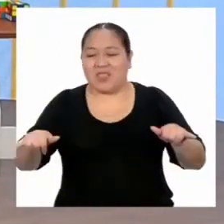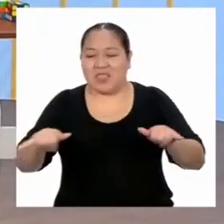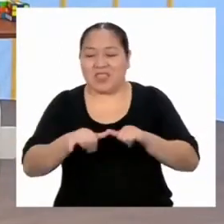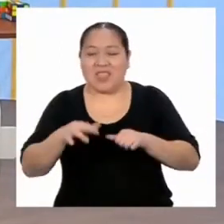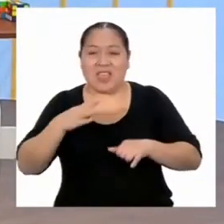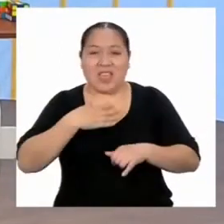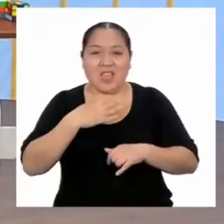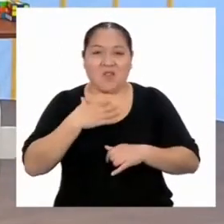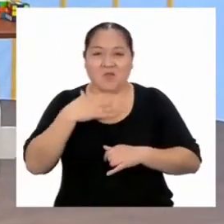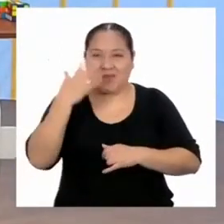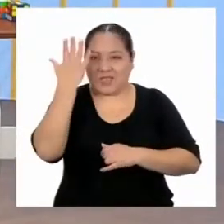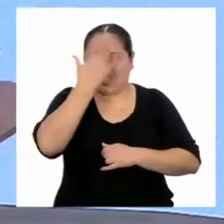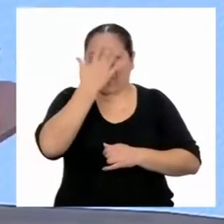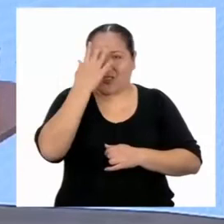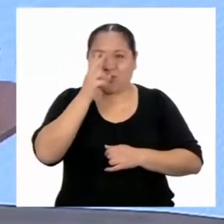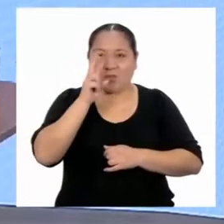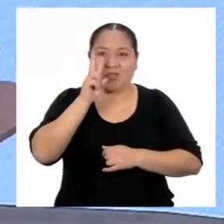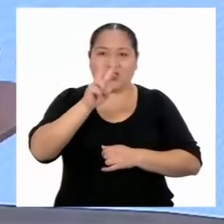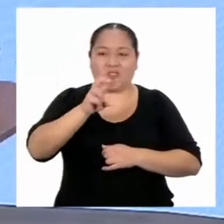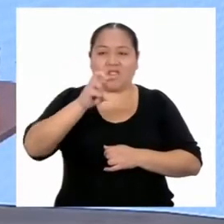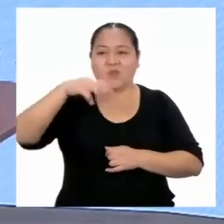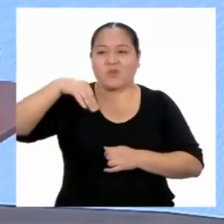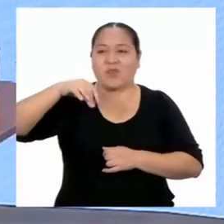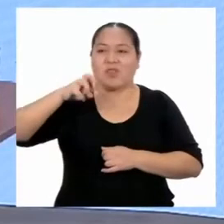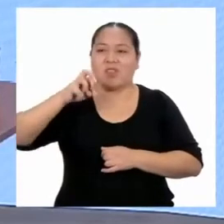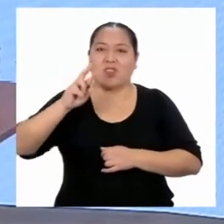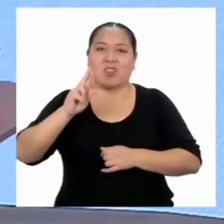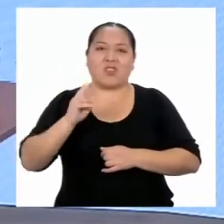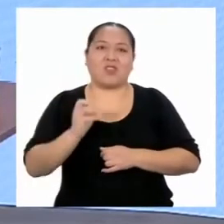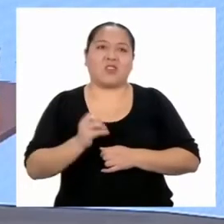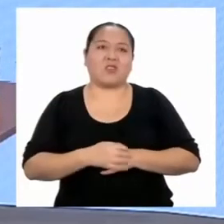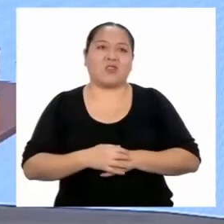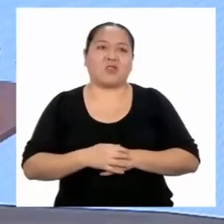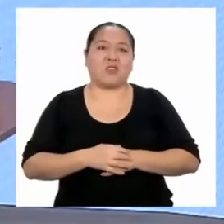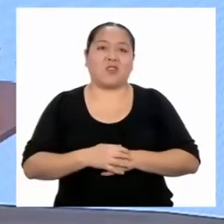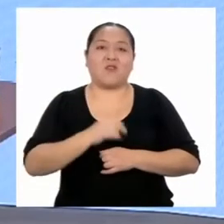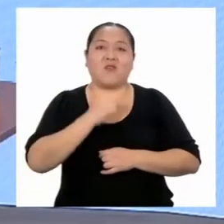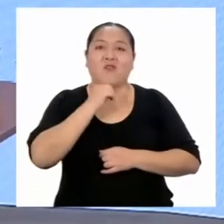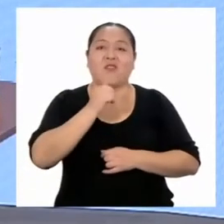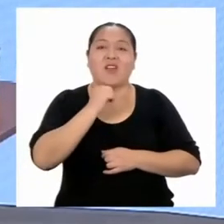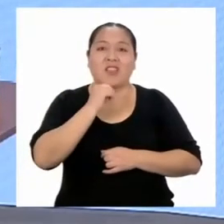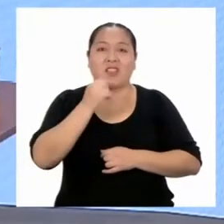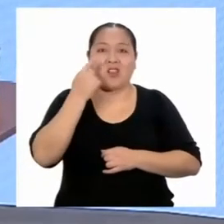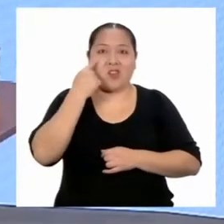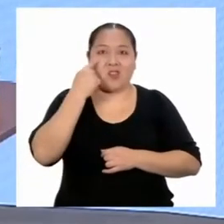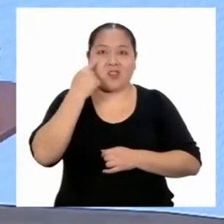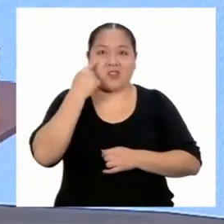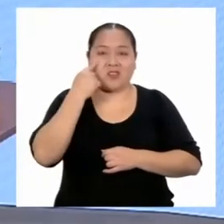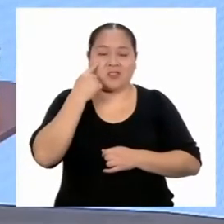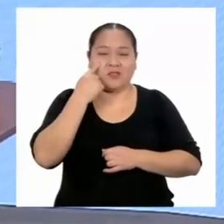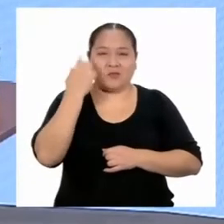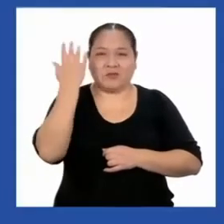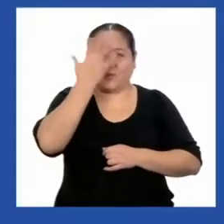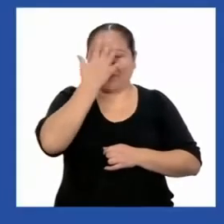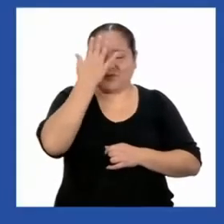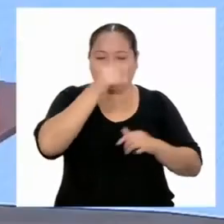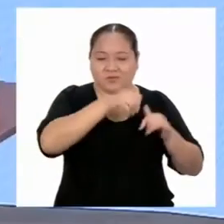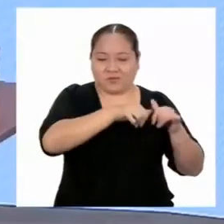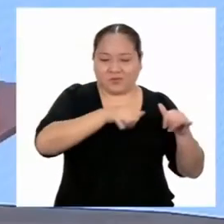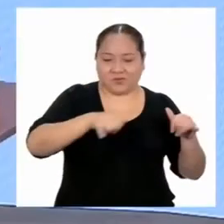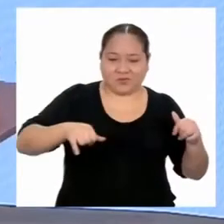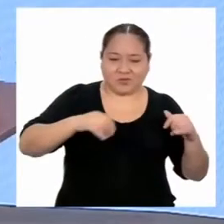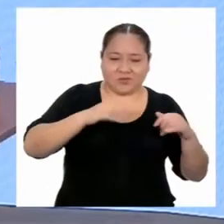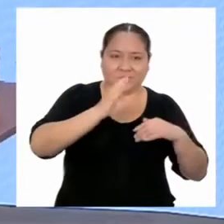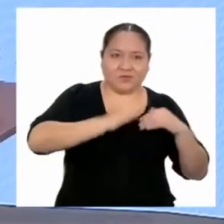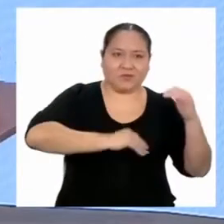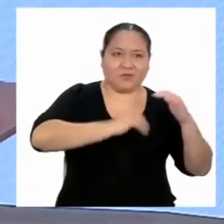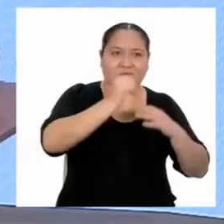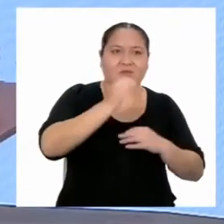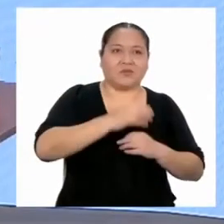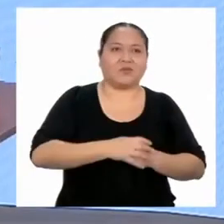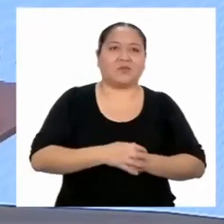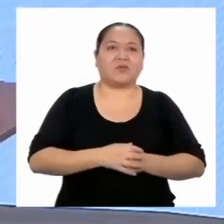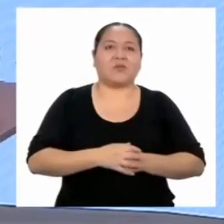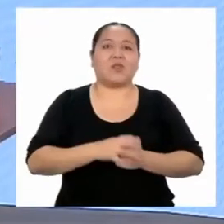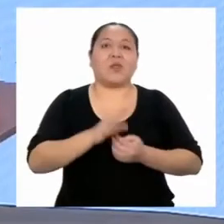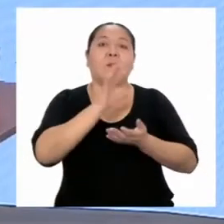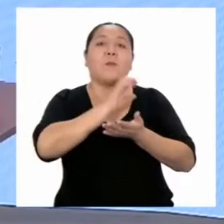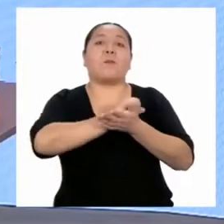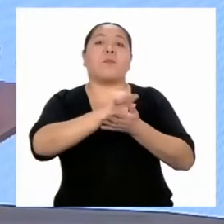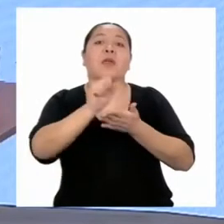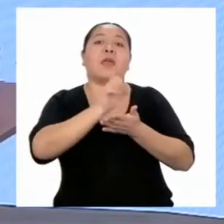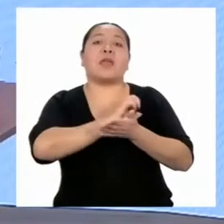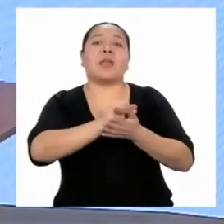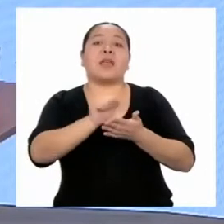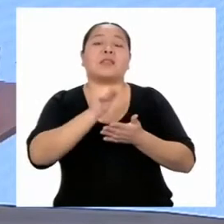sombra es de dos metros. Ahora solo me falta conocer la medida de la sombra del edificio. Meses del año,